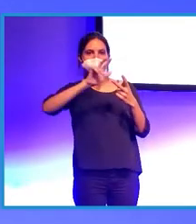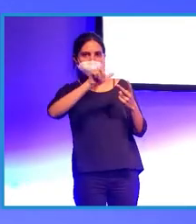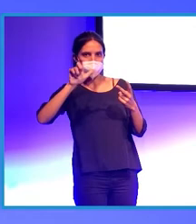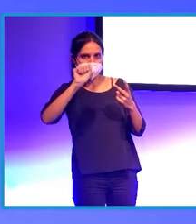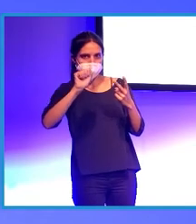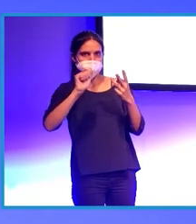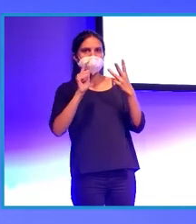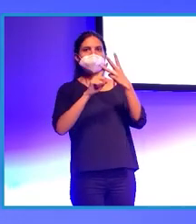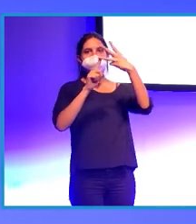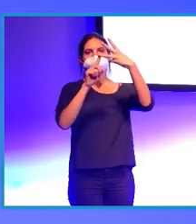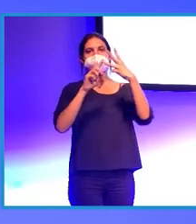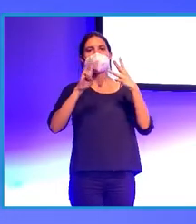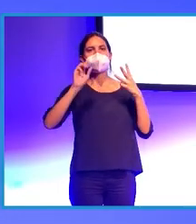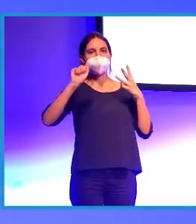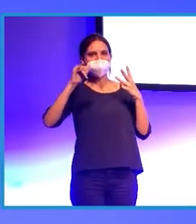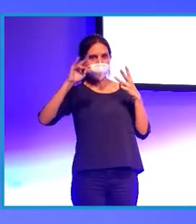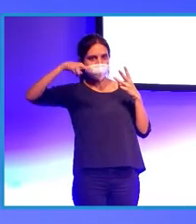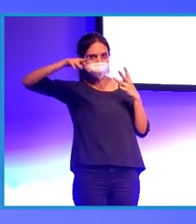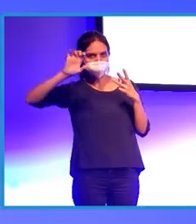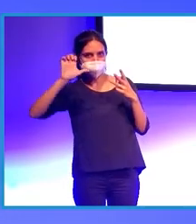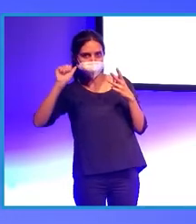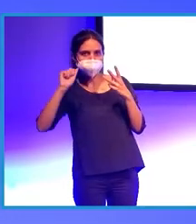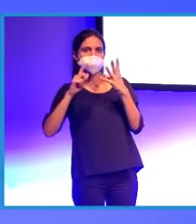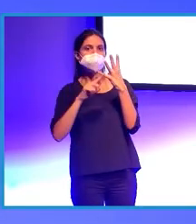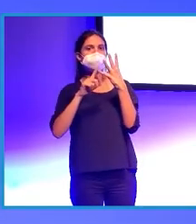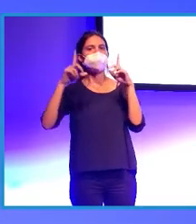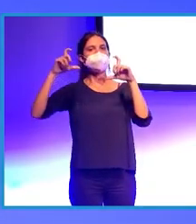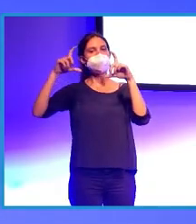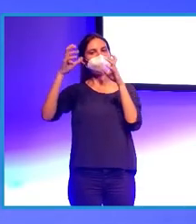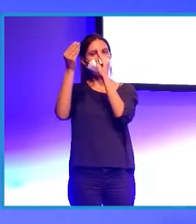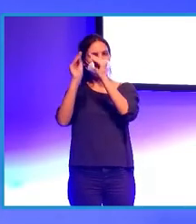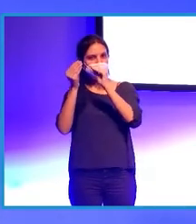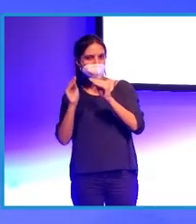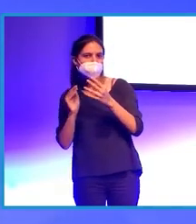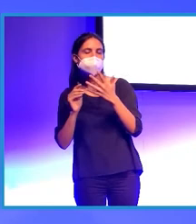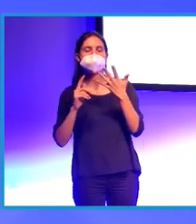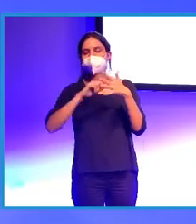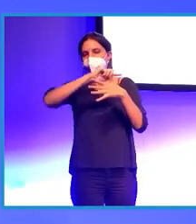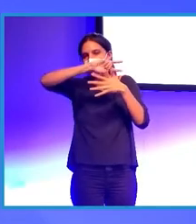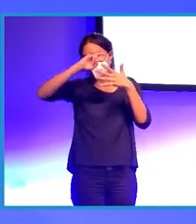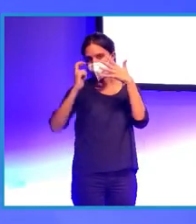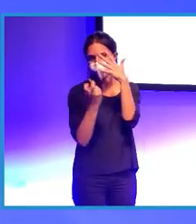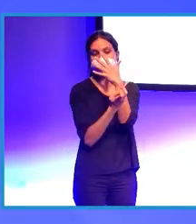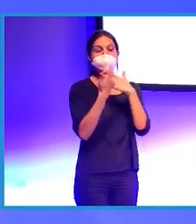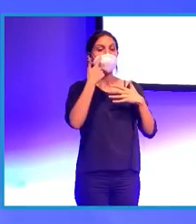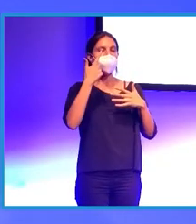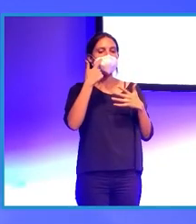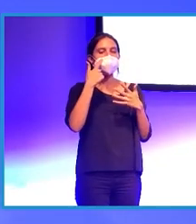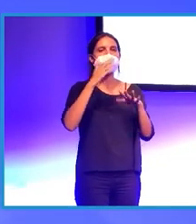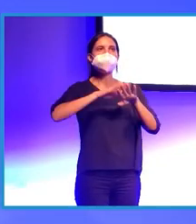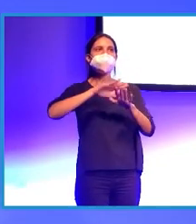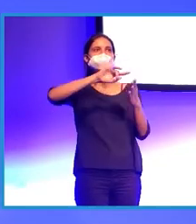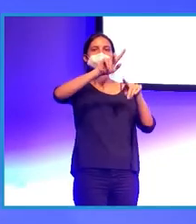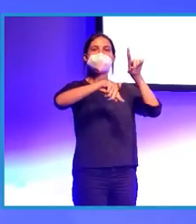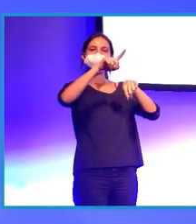con Substance Pinter, Photoshop, Real Engine. Entonces, tenemos que ver cuál es el mejor equilibrio para ese proyecto.